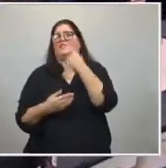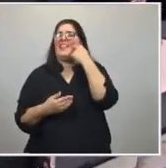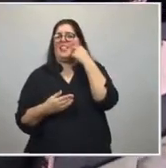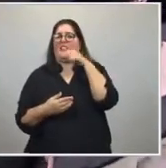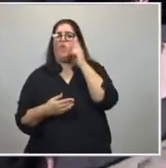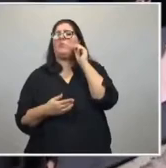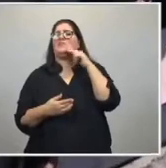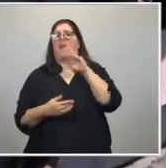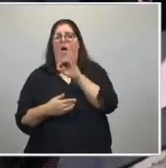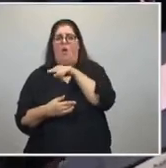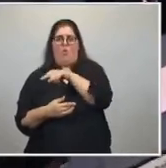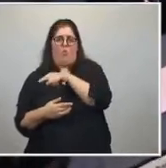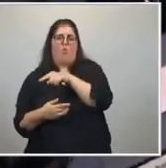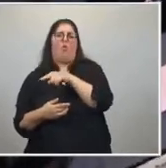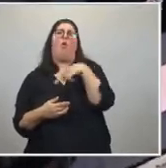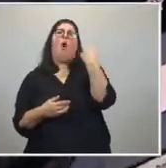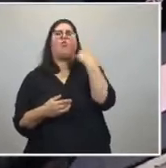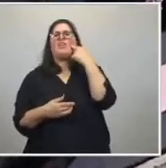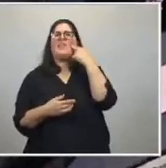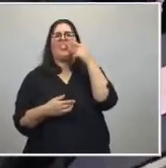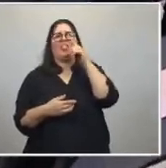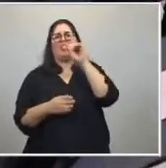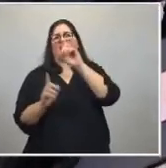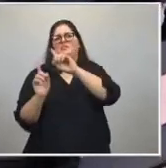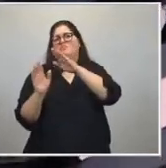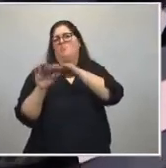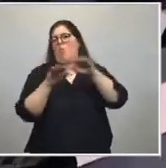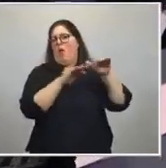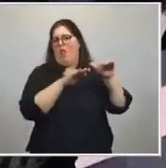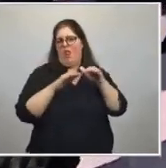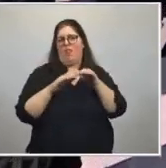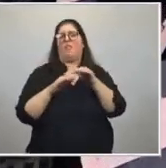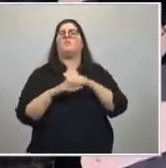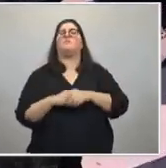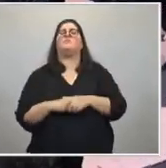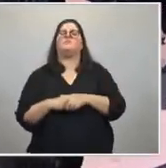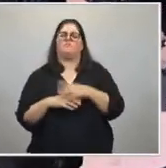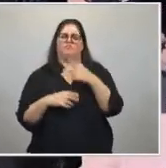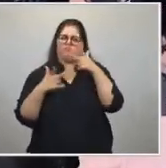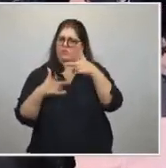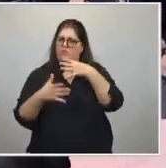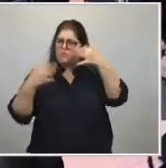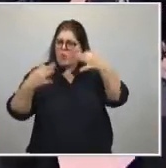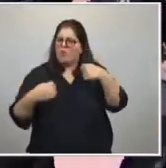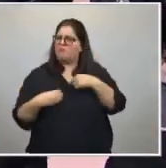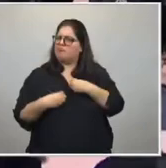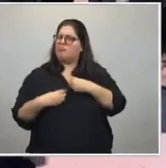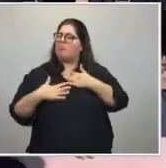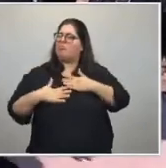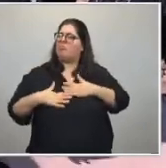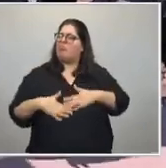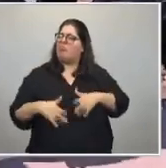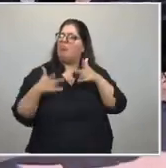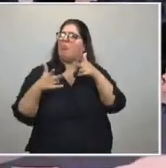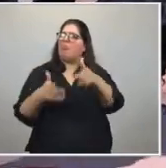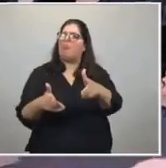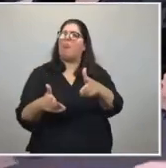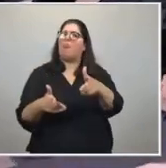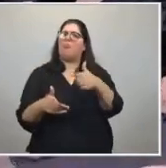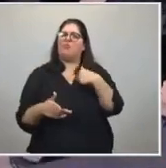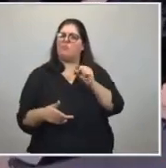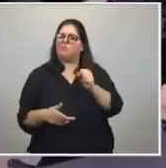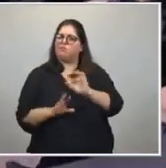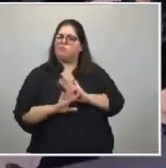que hacen muchos intendentes y les puedo asegurar, lo digo con la tranquilidad de haberlo hecho.